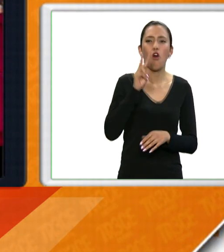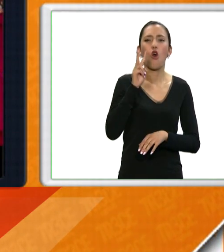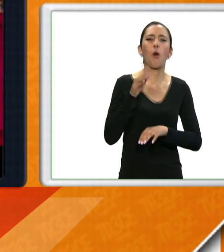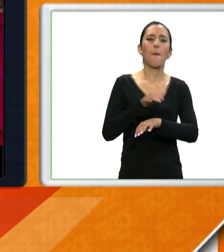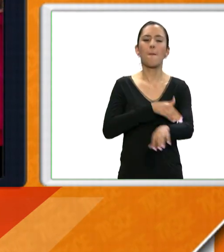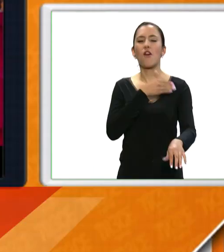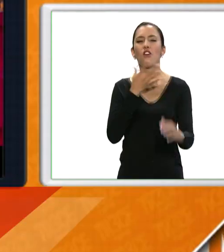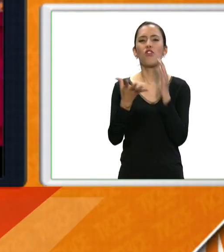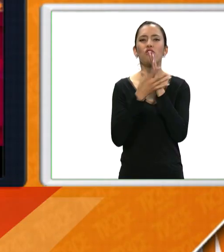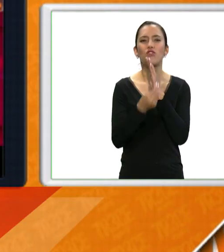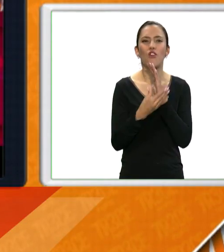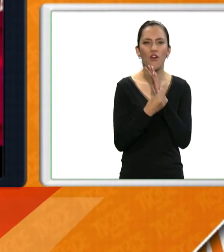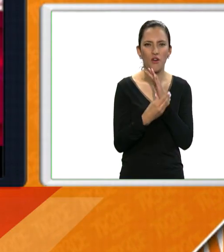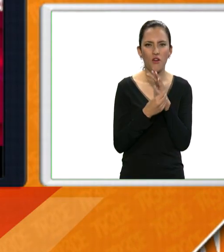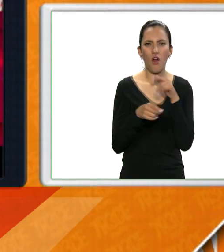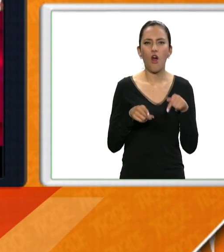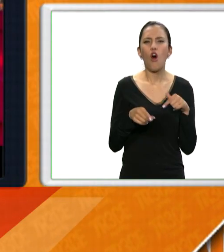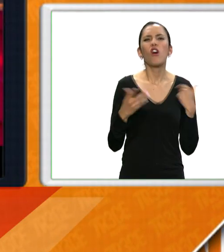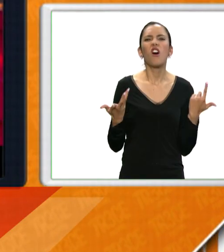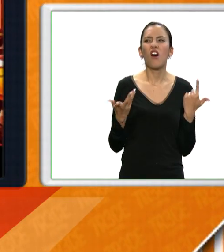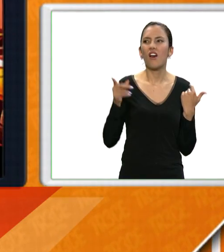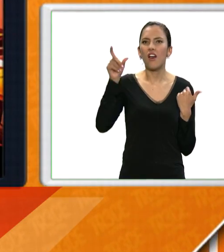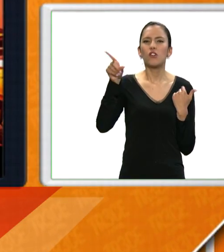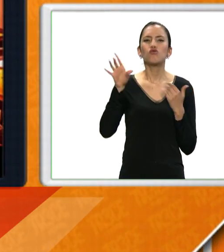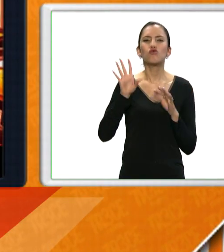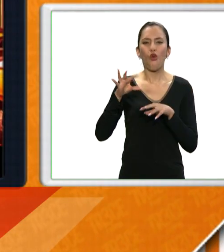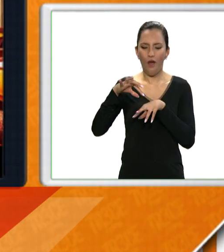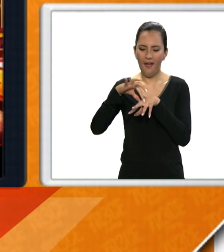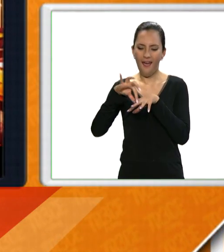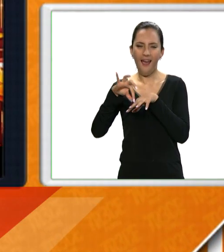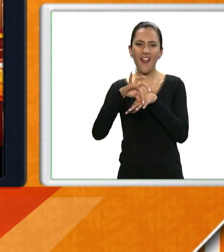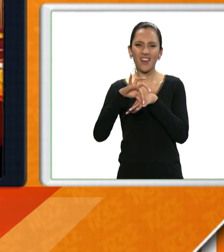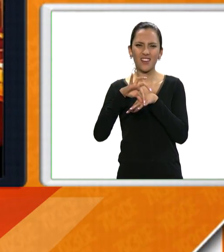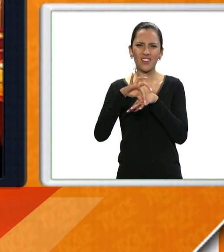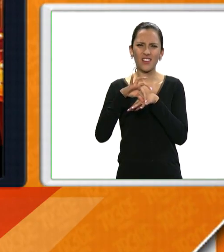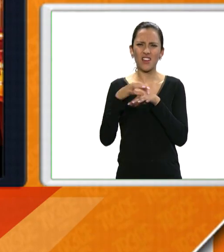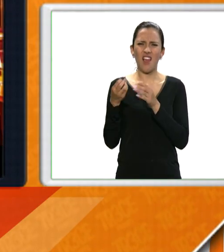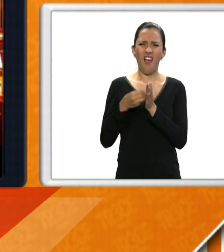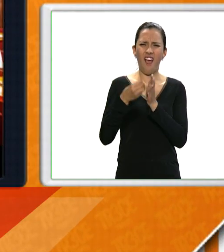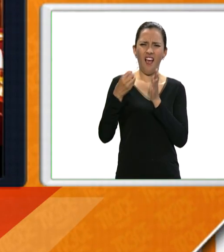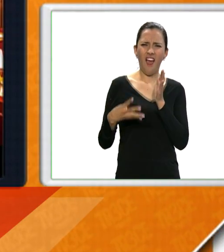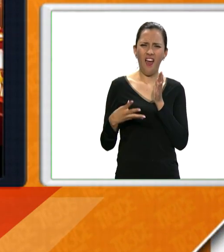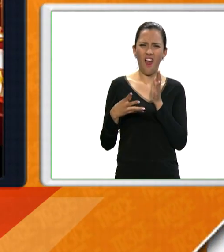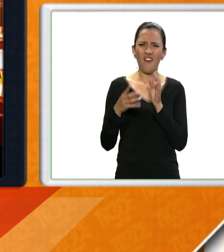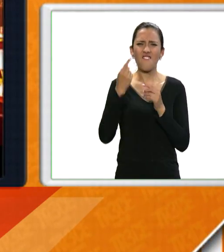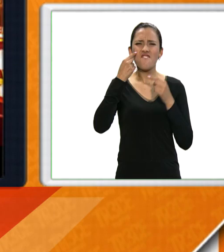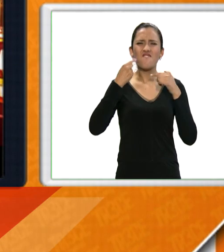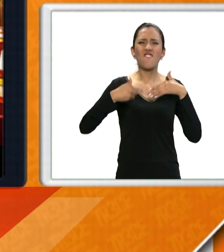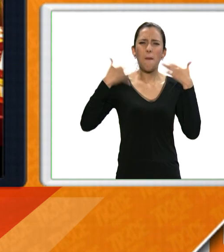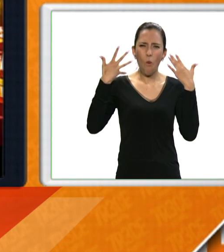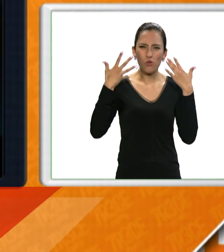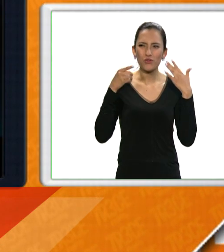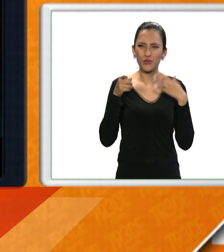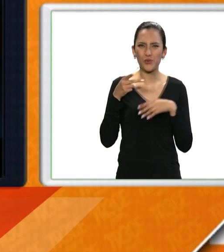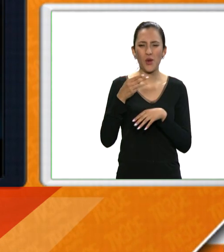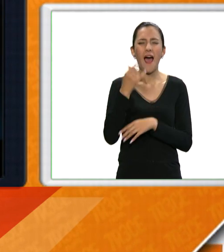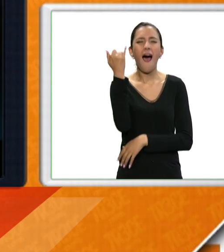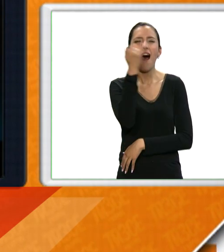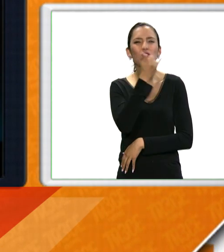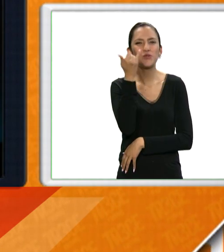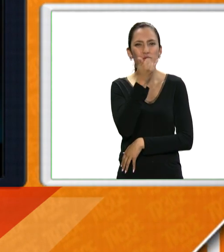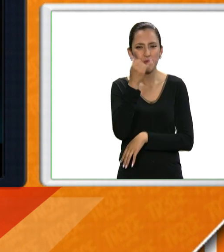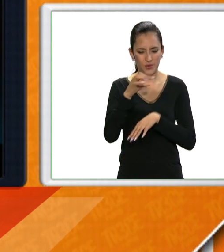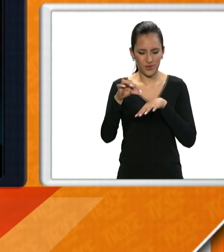Es en asocio con una marca de anillos. Ellos crearon el anillo de James Seymour. Tiene un diamante azul.